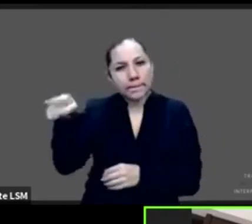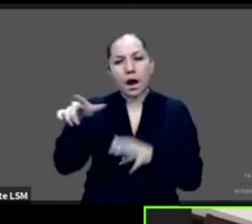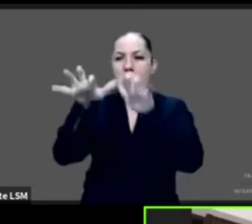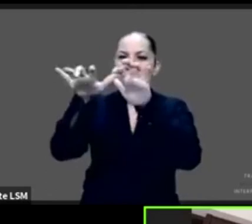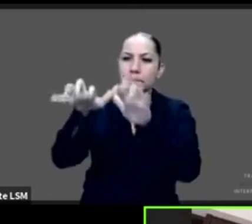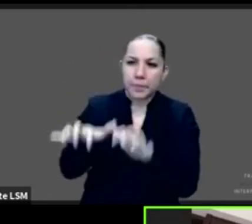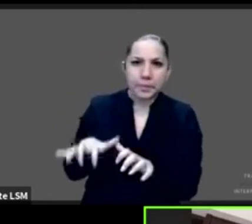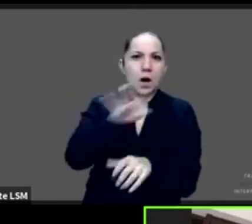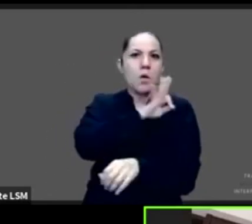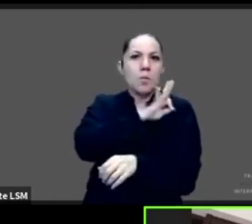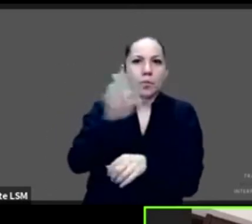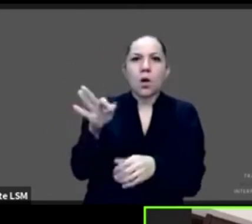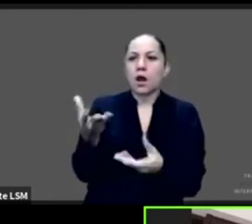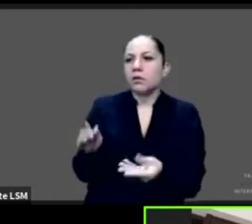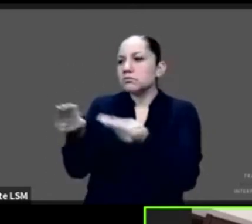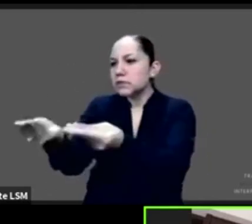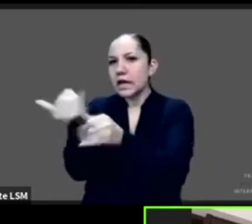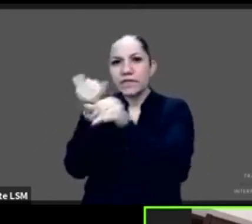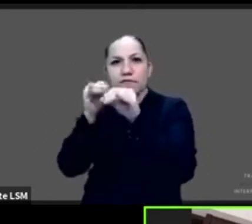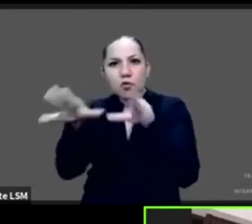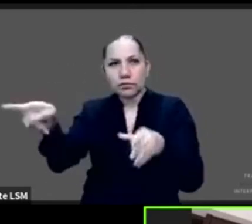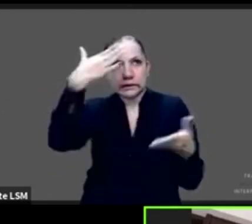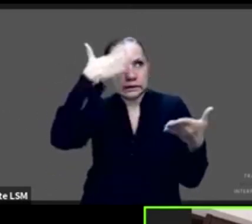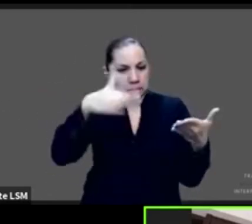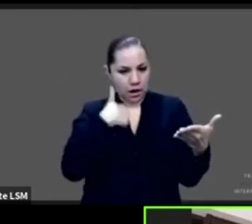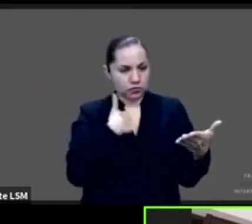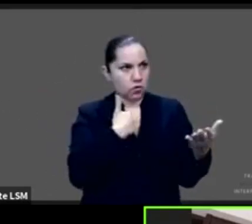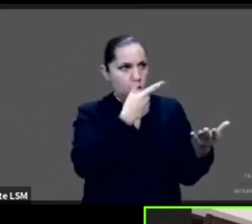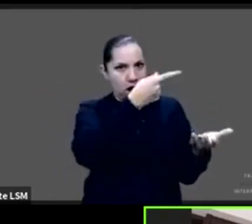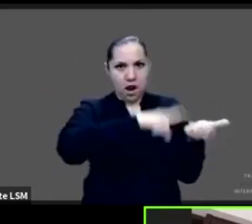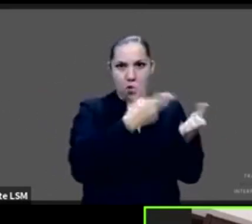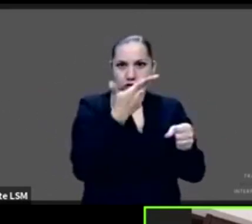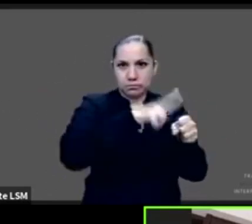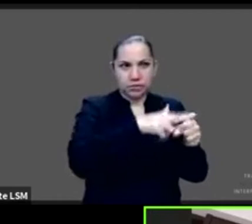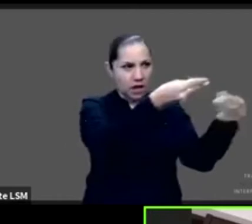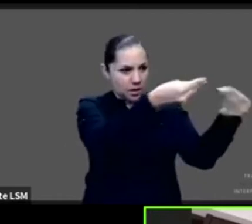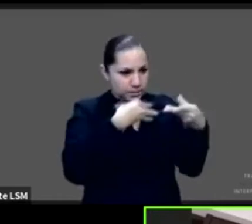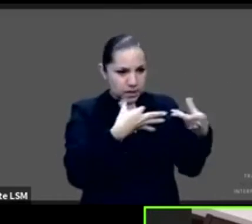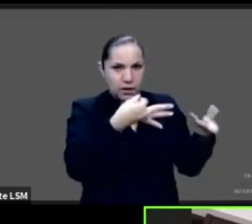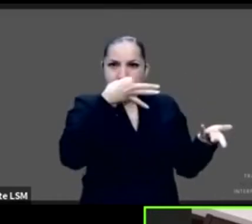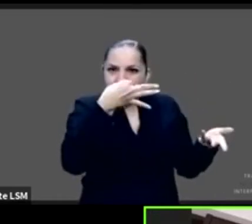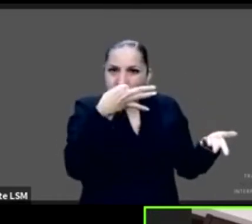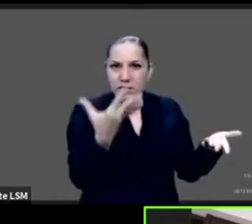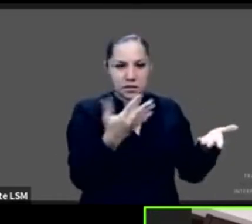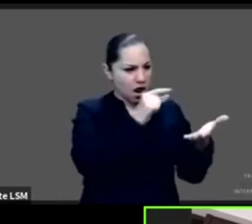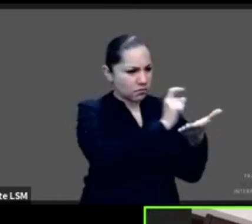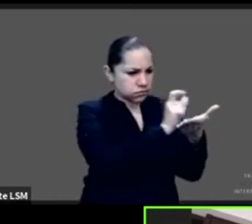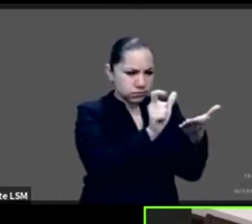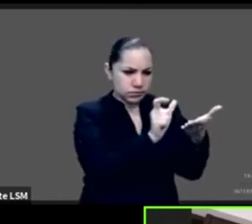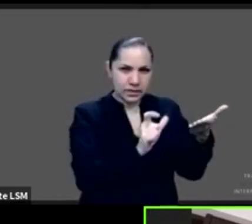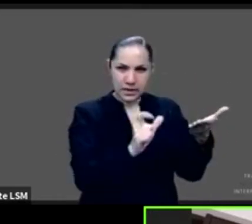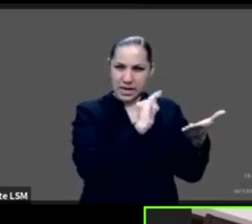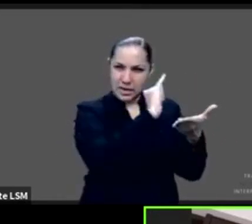los tratamientos, de los resultados de estos tratamientos, de lo que se pretende, en pictogramas, en lenguaje simple. Entonces, este